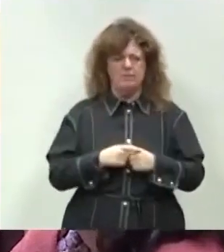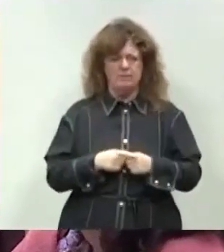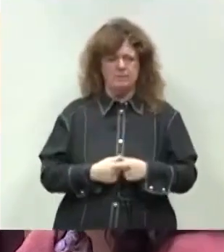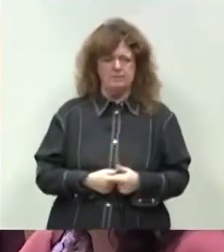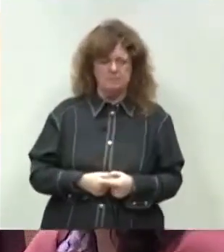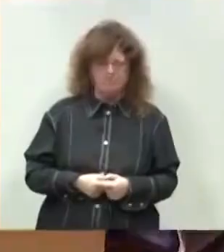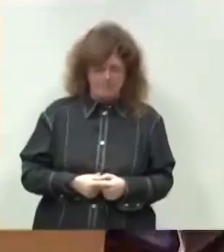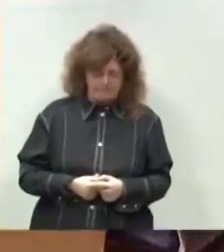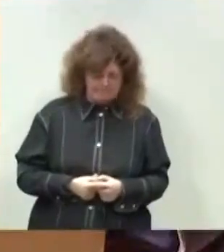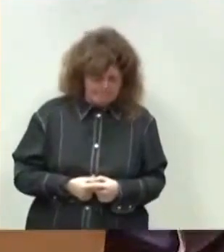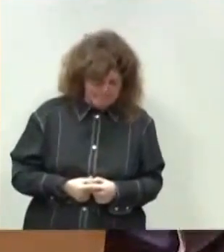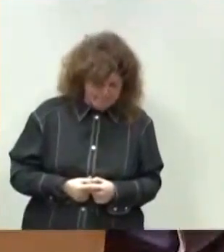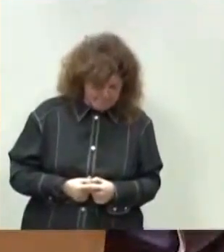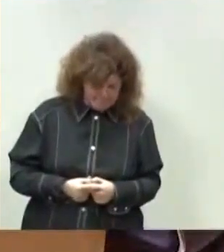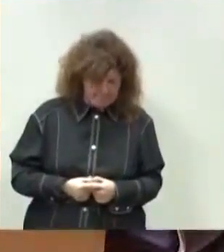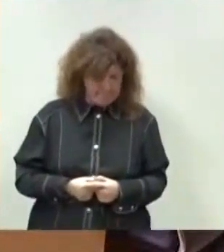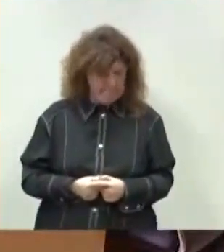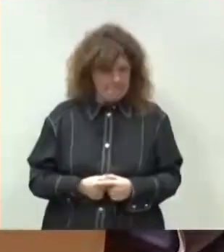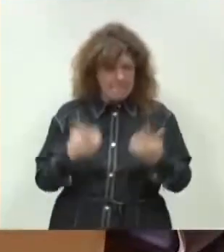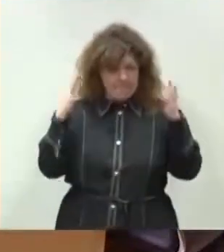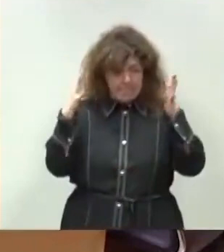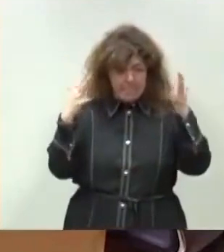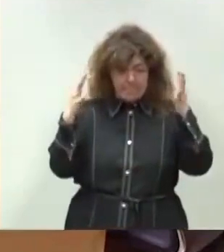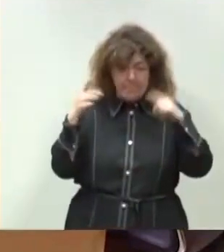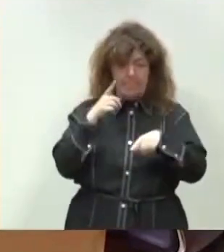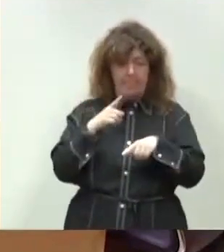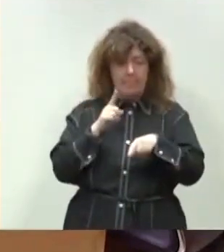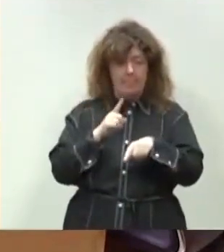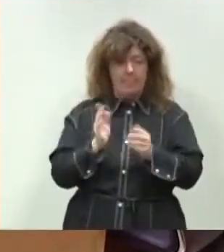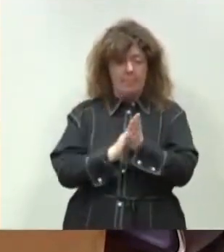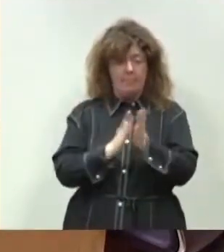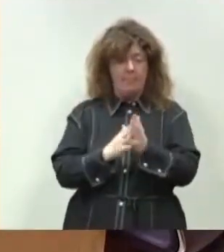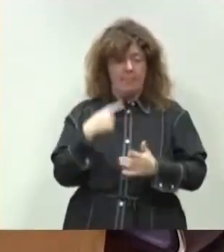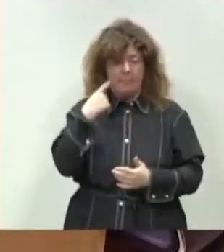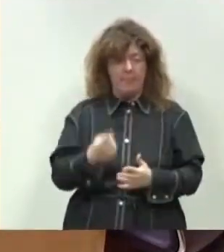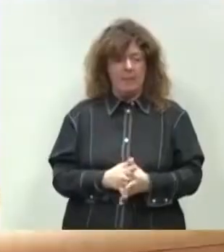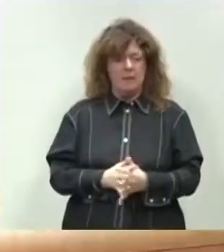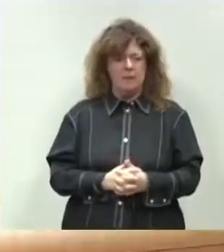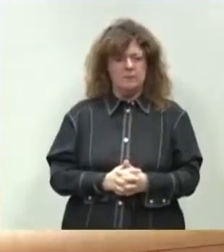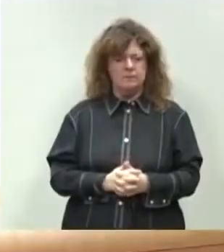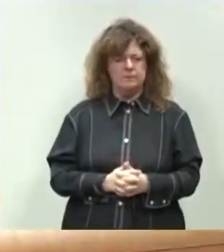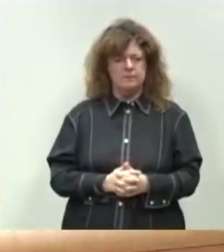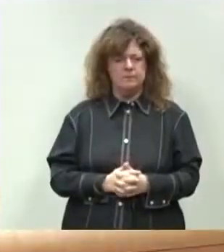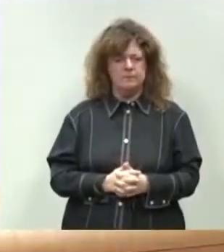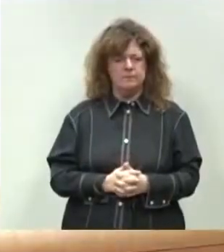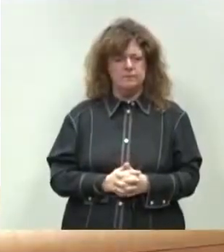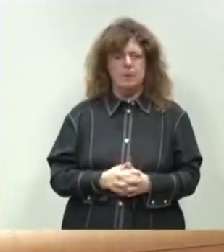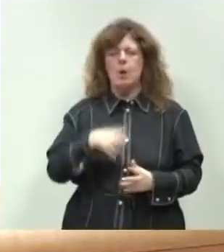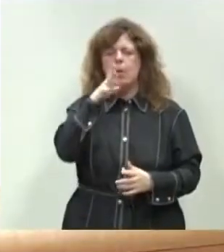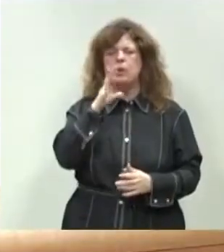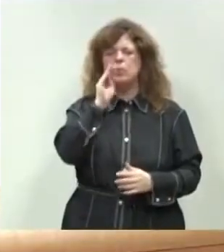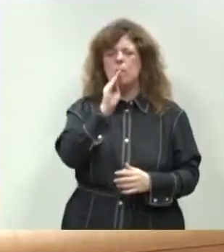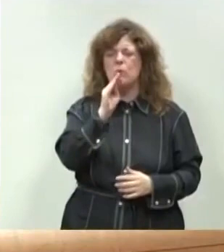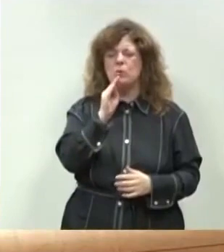por eso le pregunto por